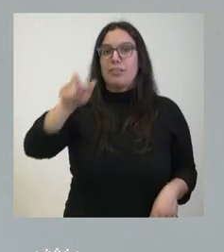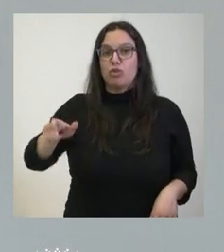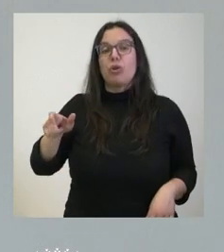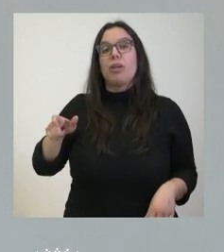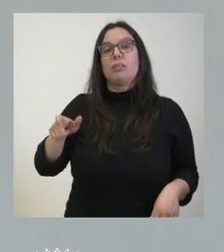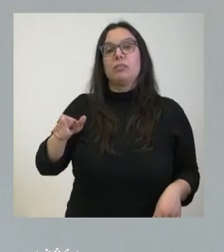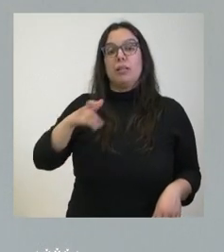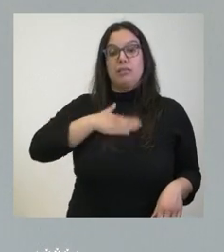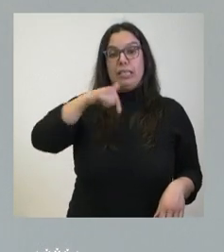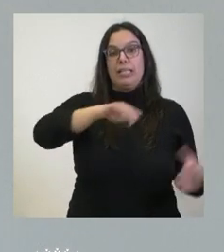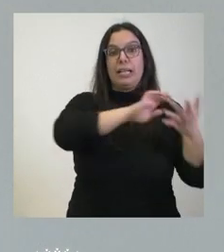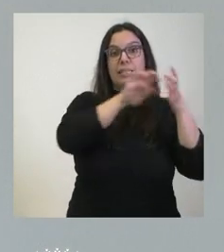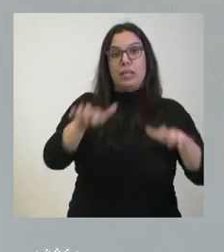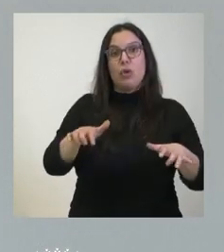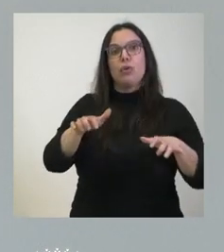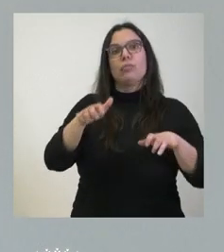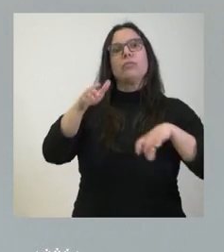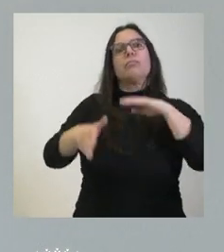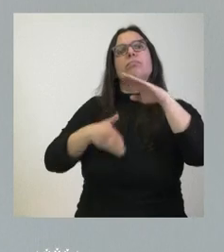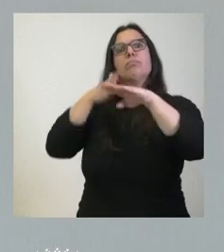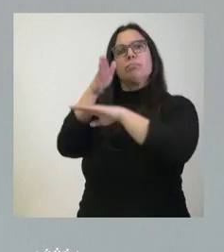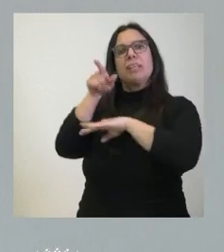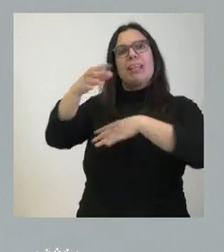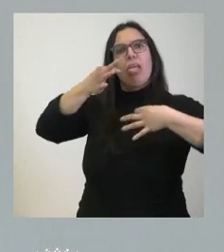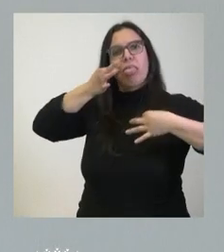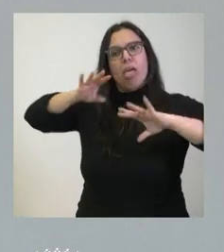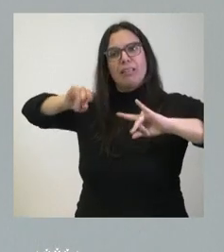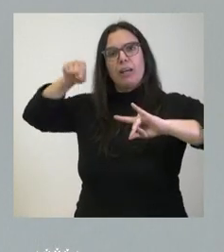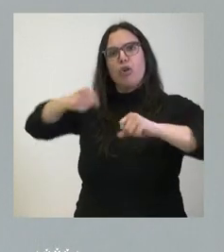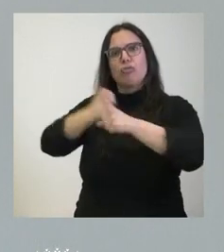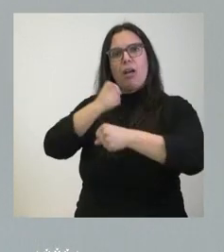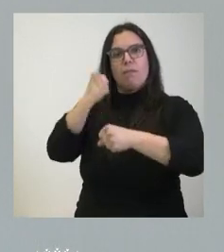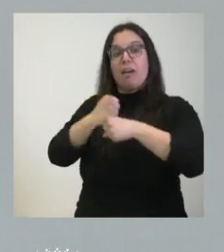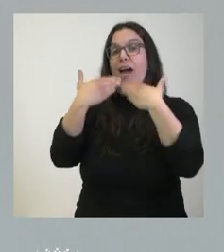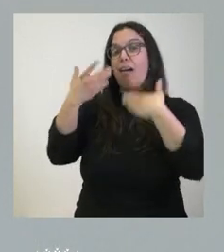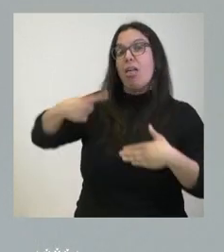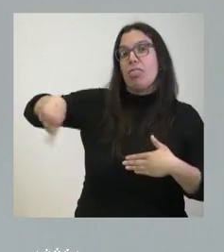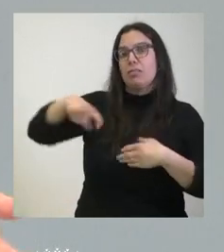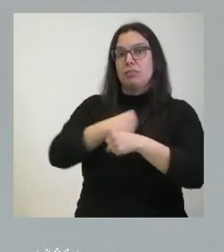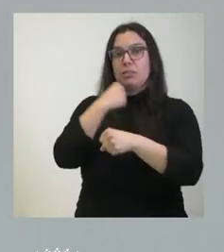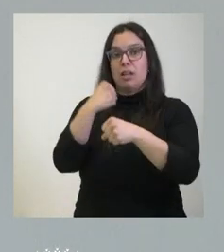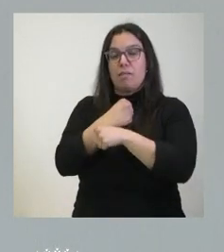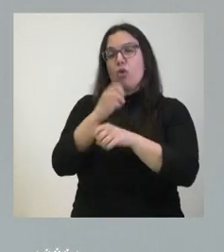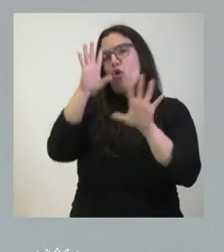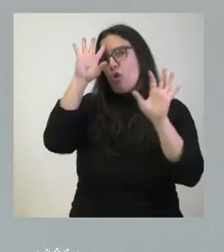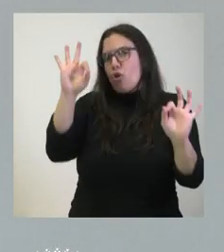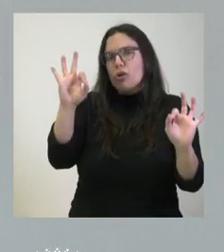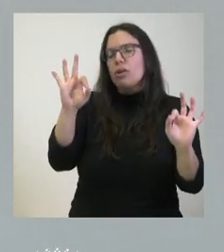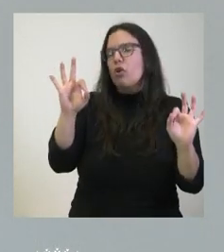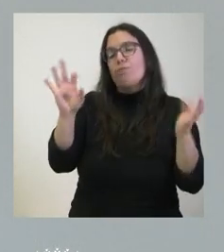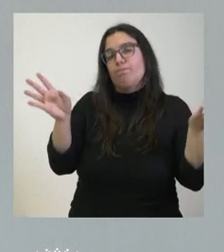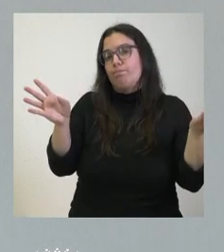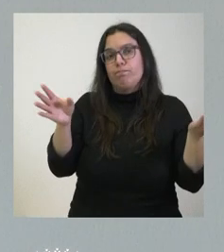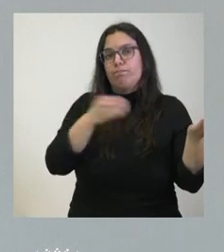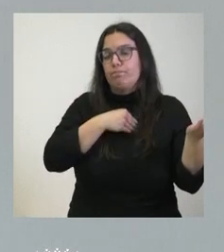desde Castilla y León han trabajado estos días allí sobre el terreno les agradecemos especialmente su tarea como es natural y desgraciadamente